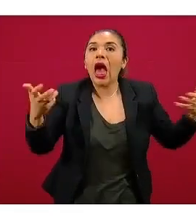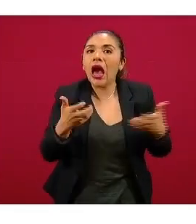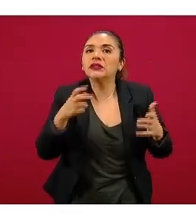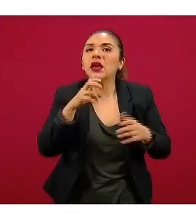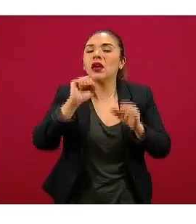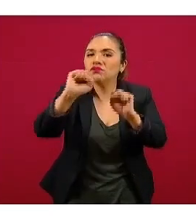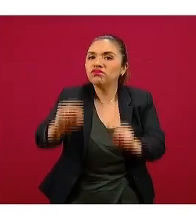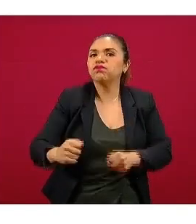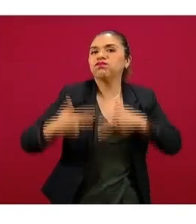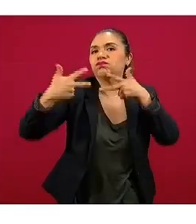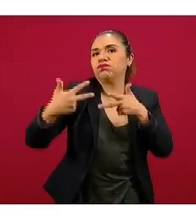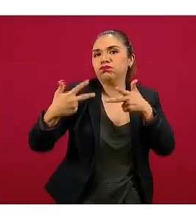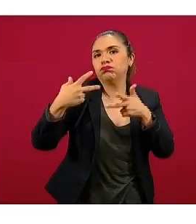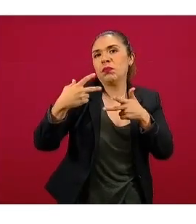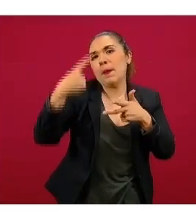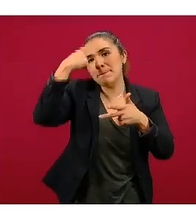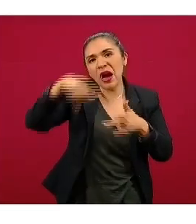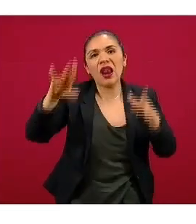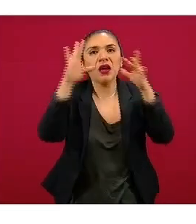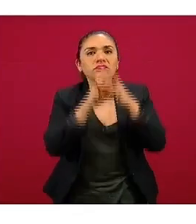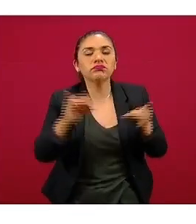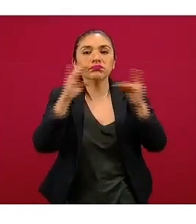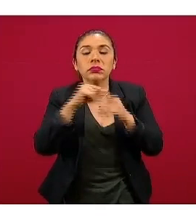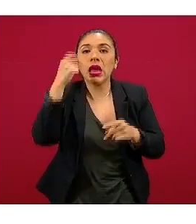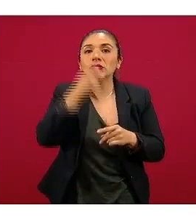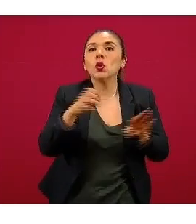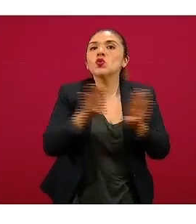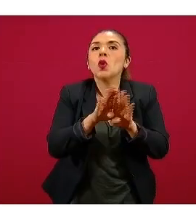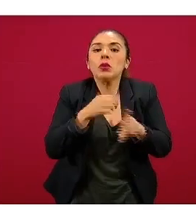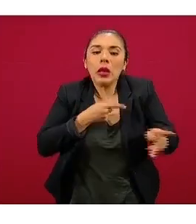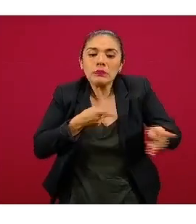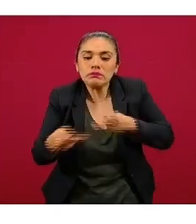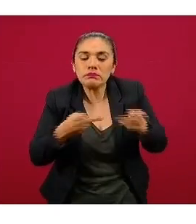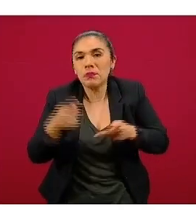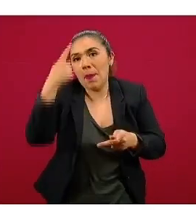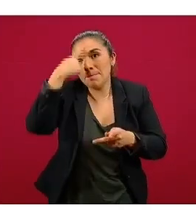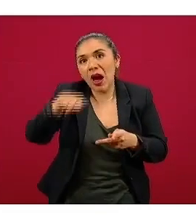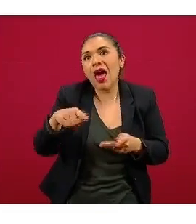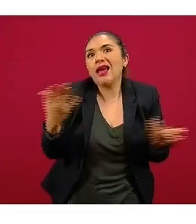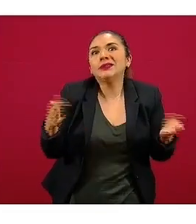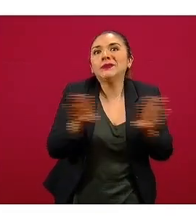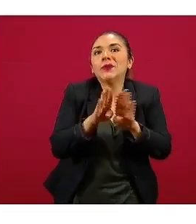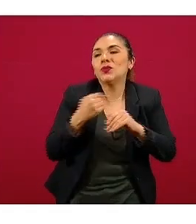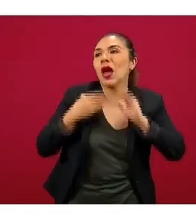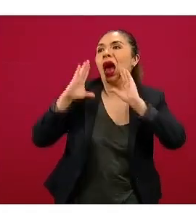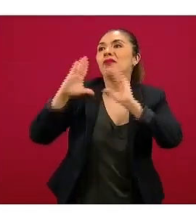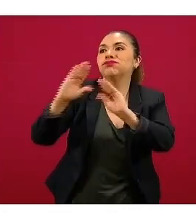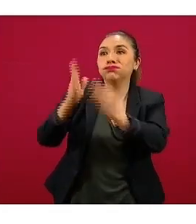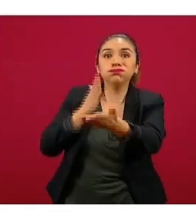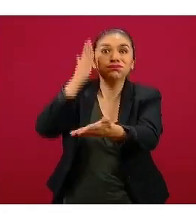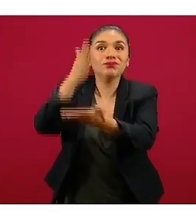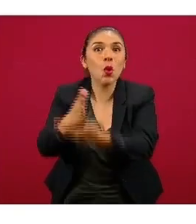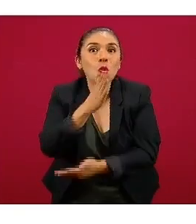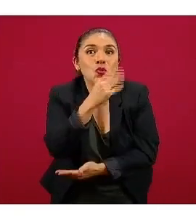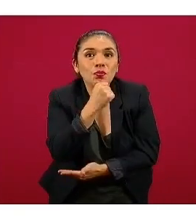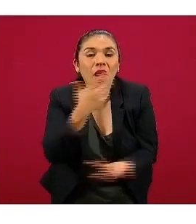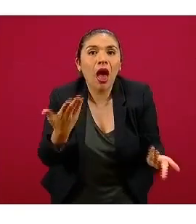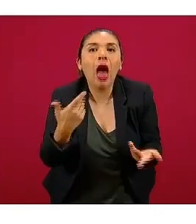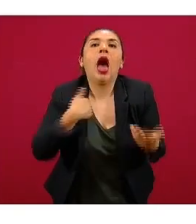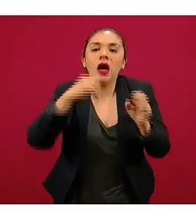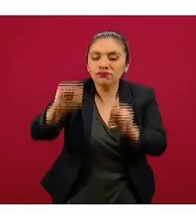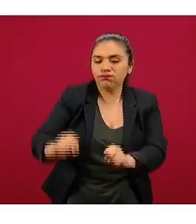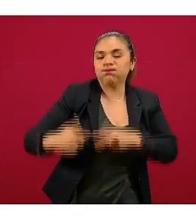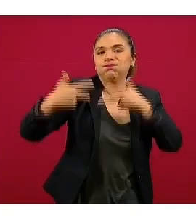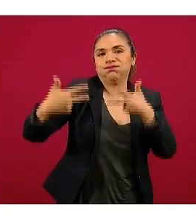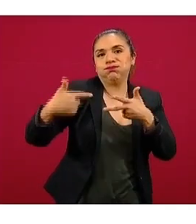realizan videoconferencias a través de las cuales, como una estrategia educativa virtual, interaccionan de manera directa,